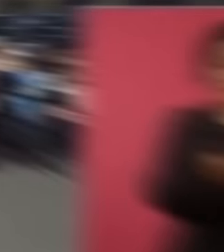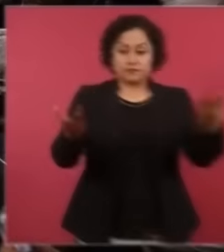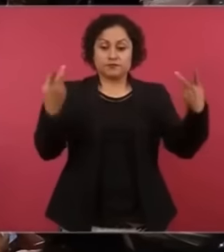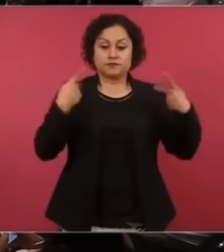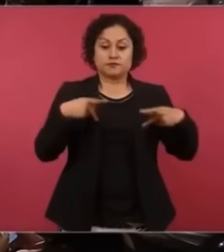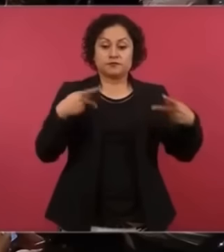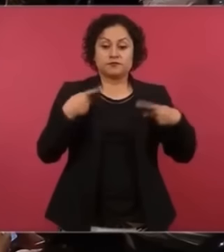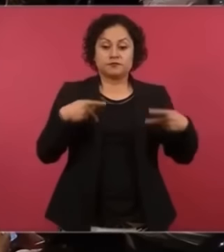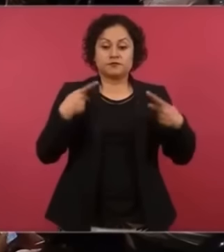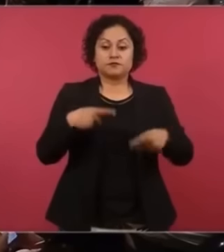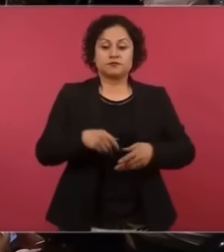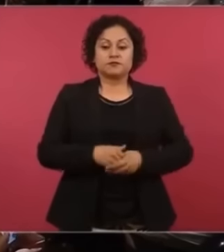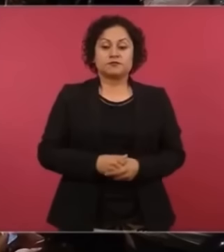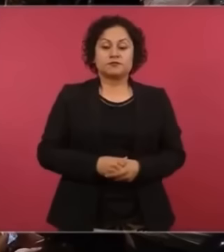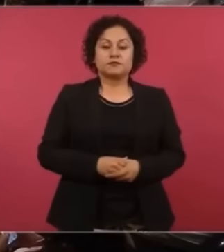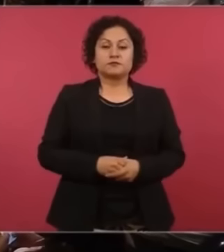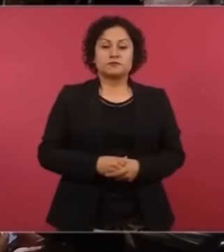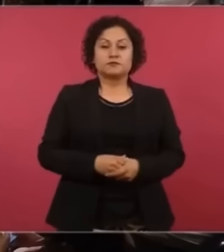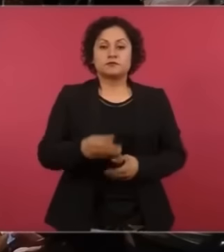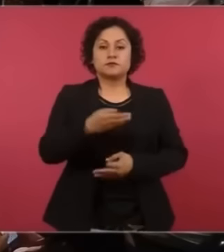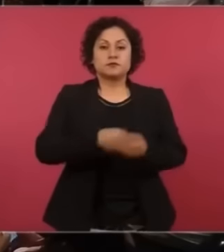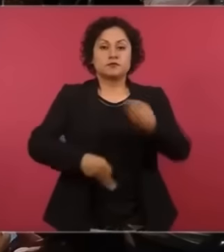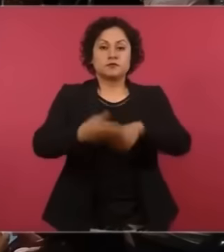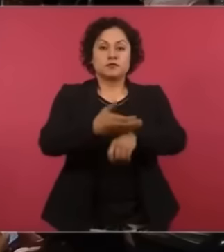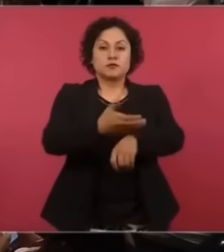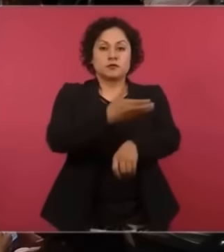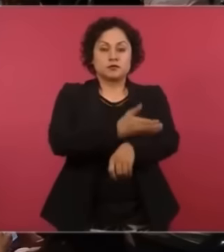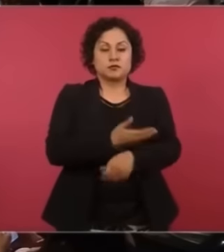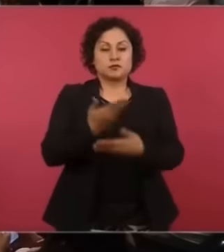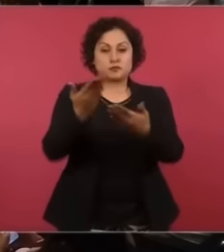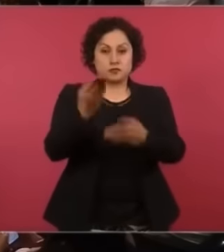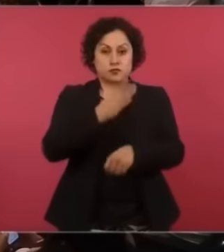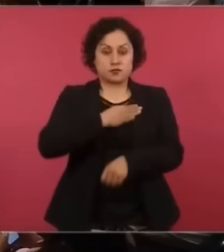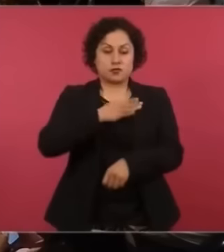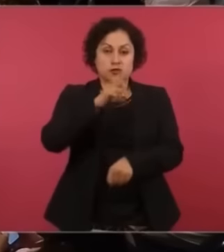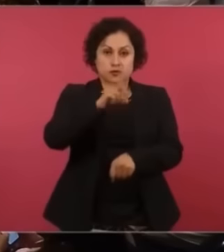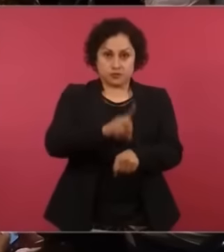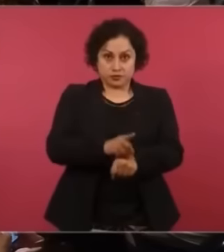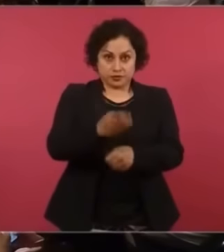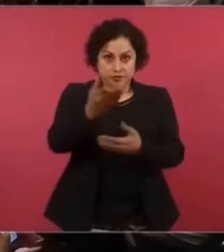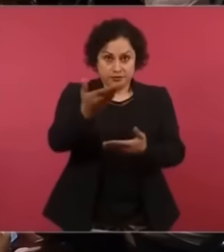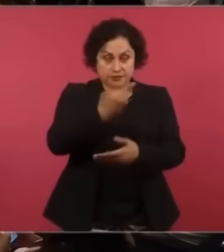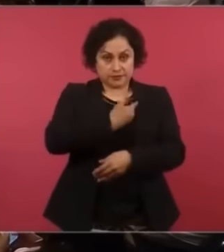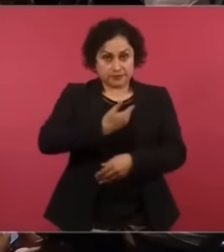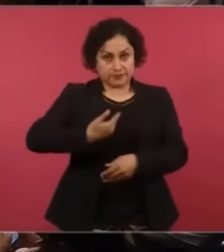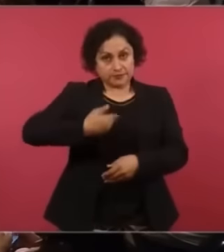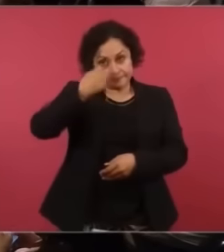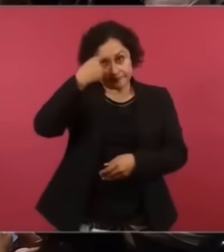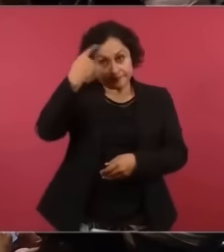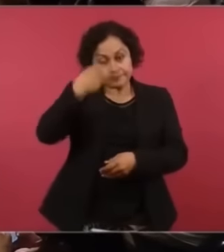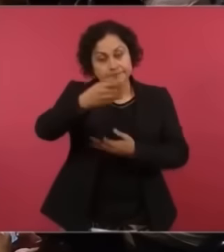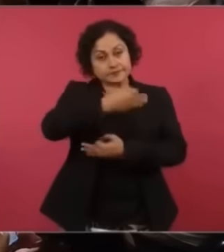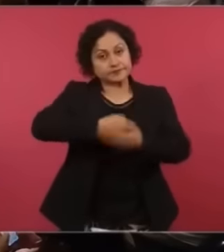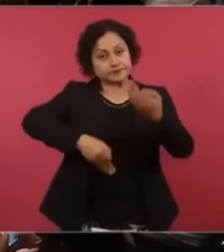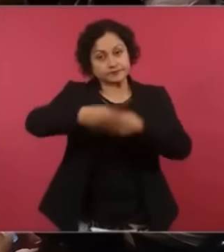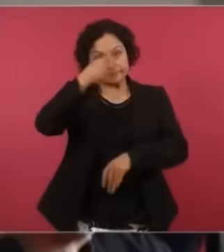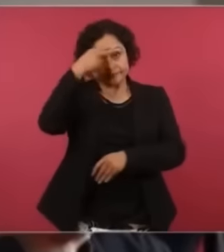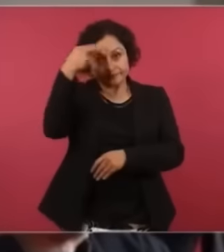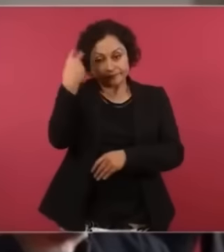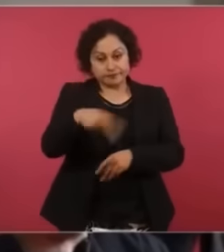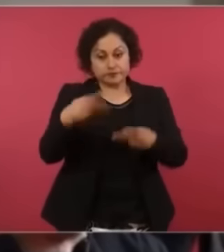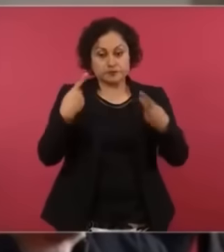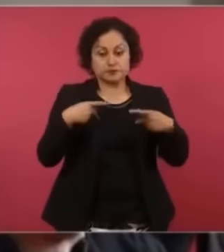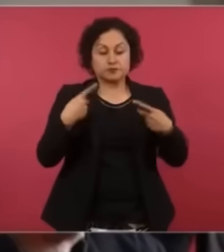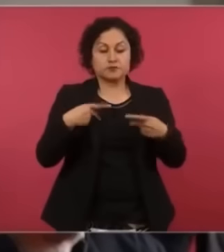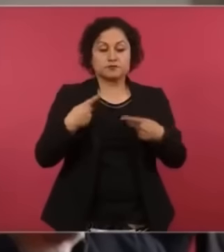A los compañeros, buenos días, presidente de todos los mexicanos. Pues avanza la iniciativa